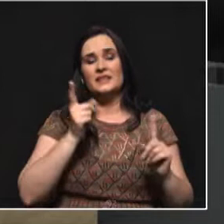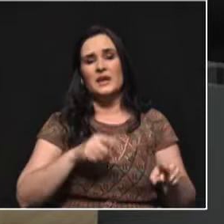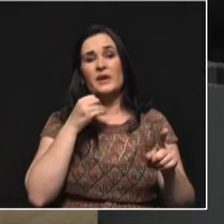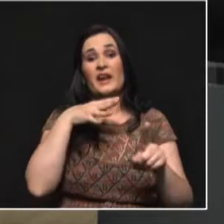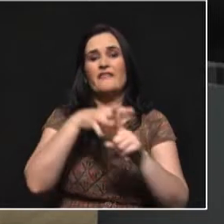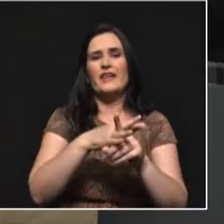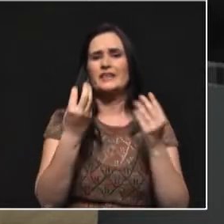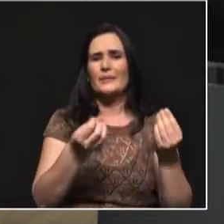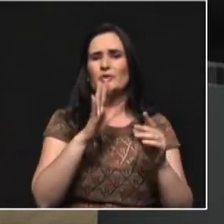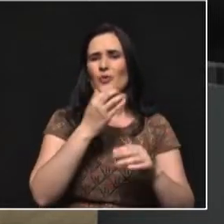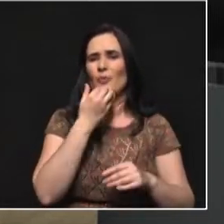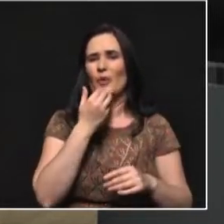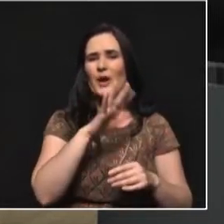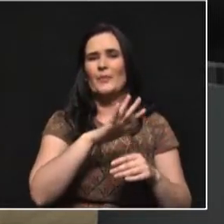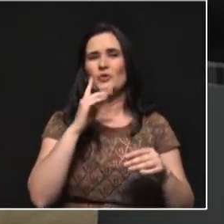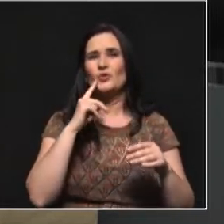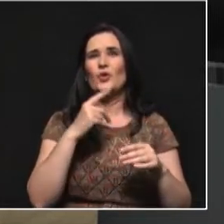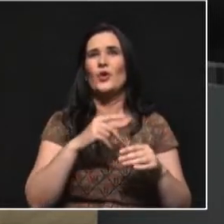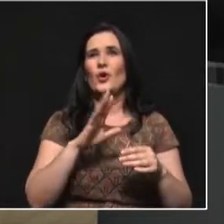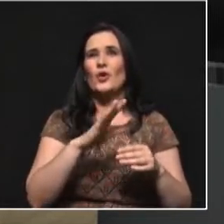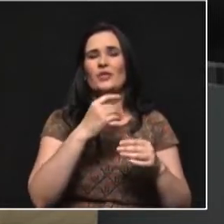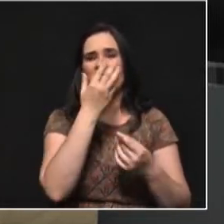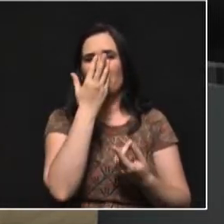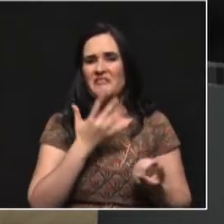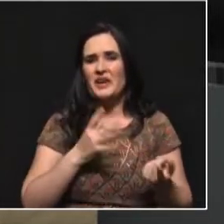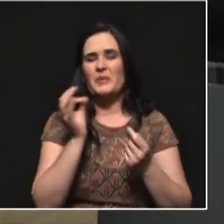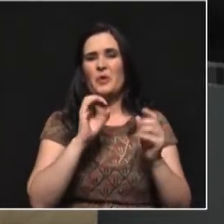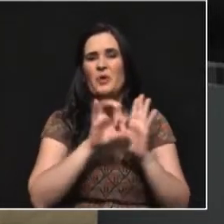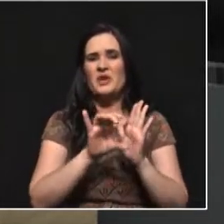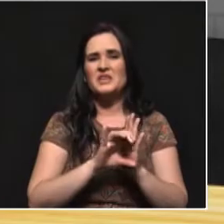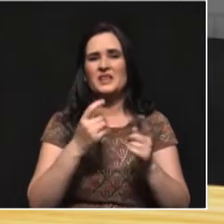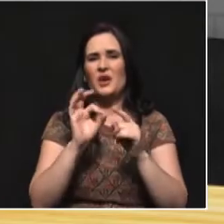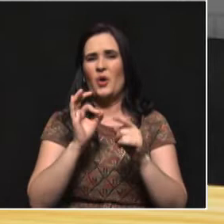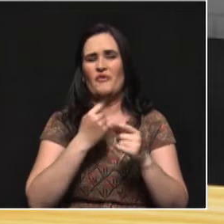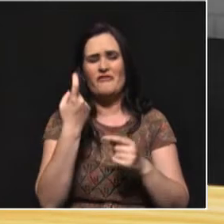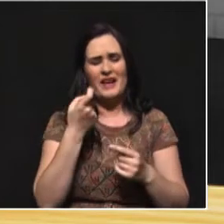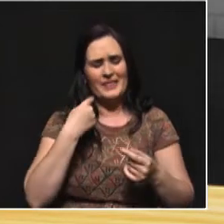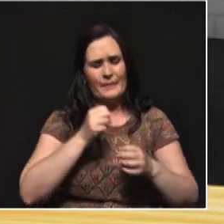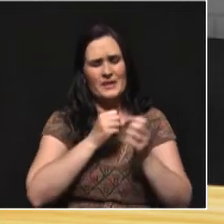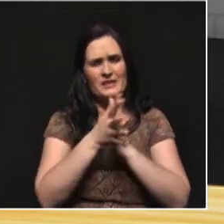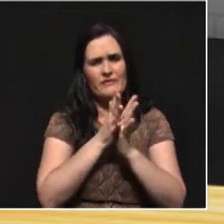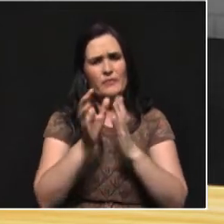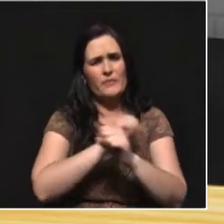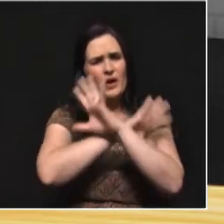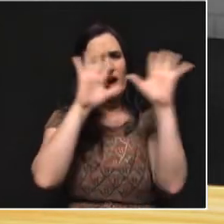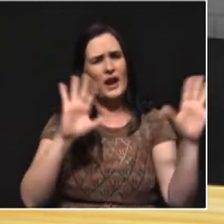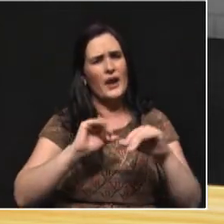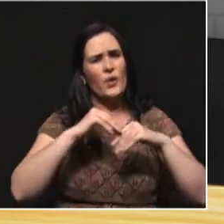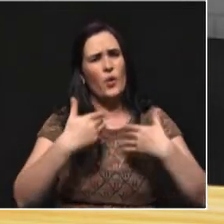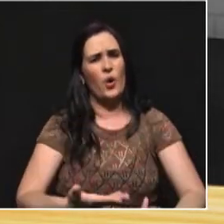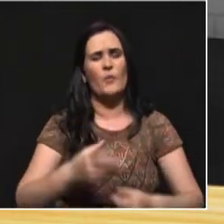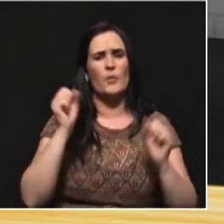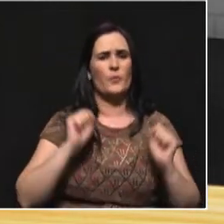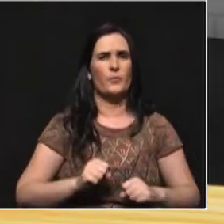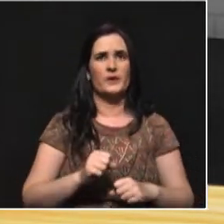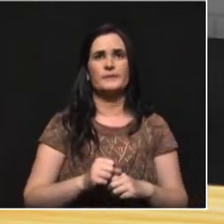con estas redes sociales que parecen más interesadas en desinformar y polarizar que en informar al ciudadano? ¿Cómo entender esta dinámica? Mire, Juan Carlos, lo